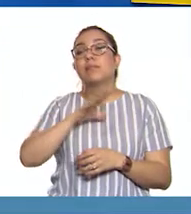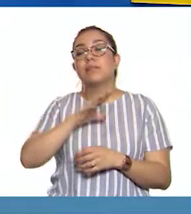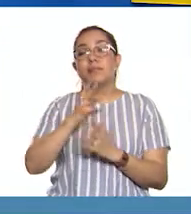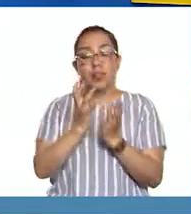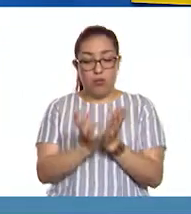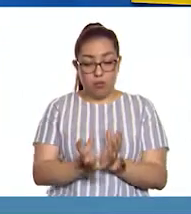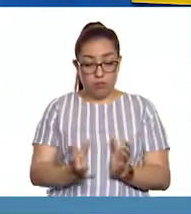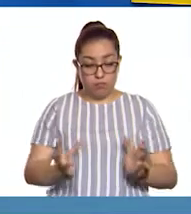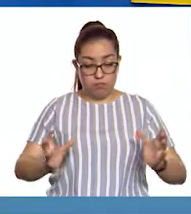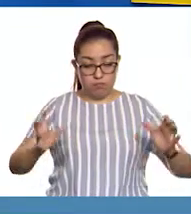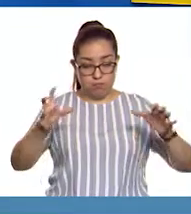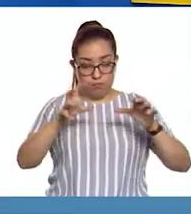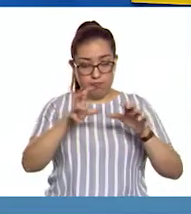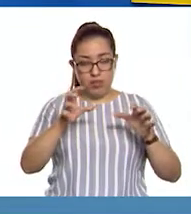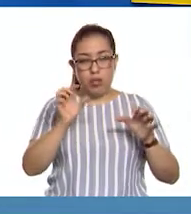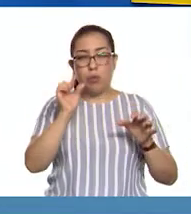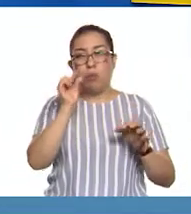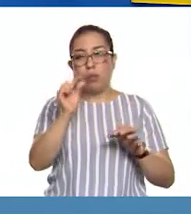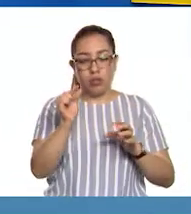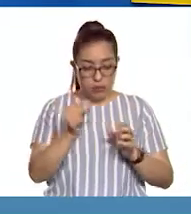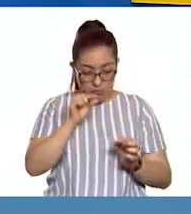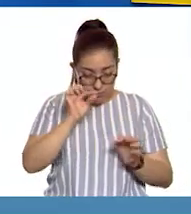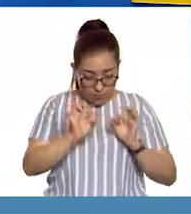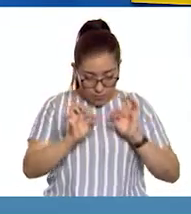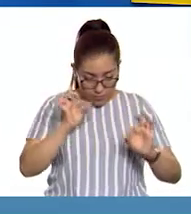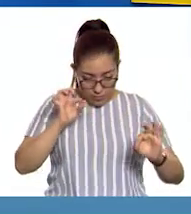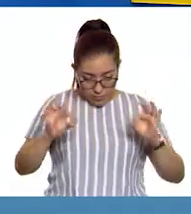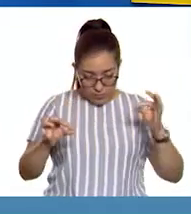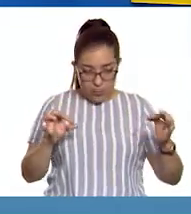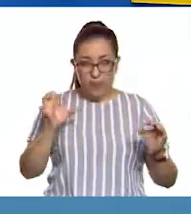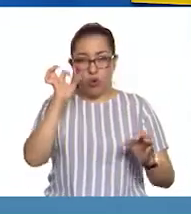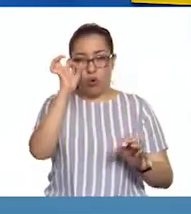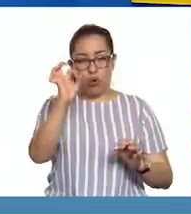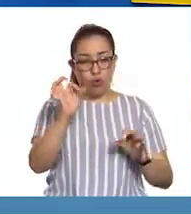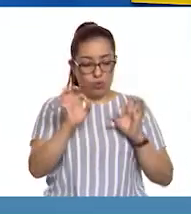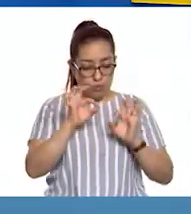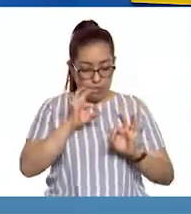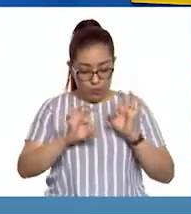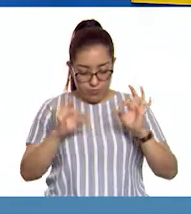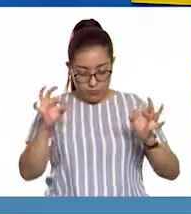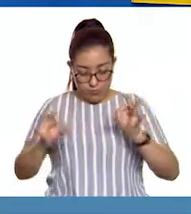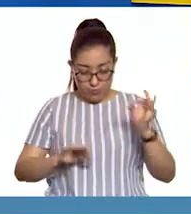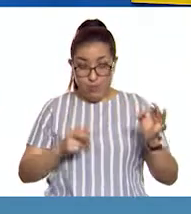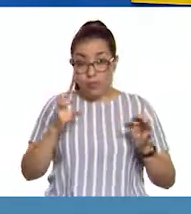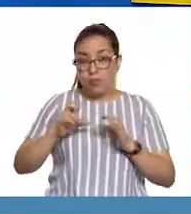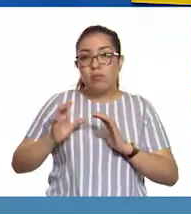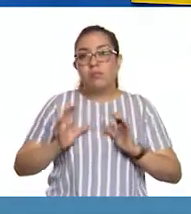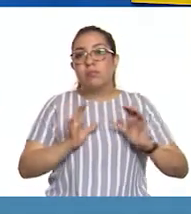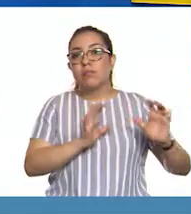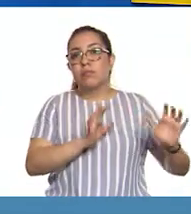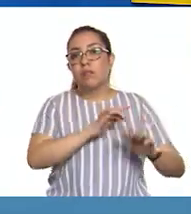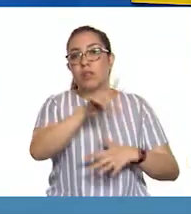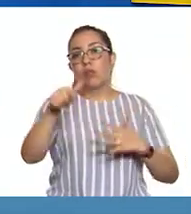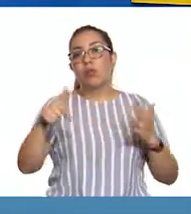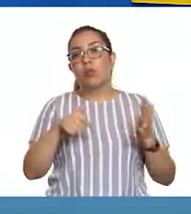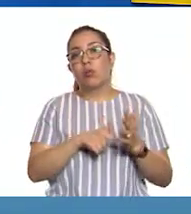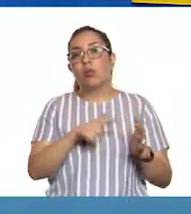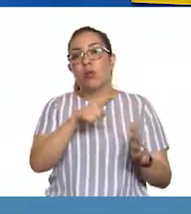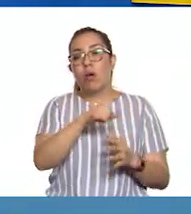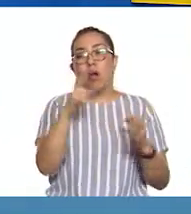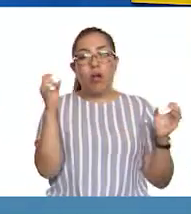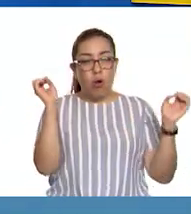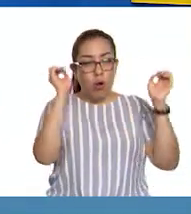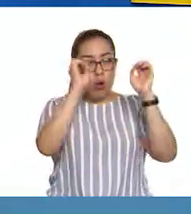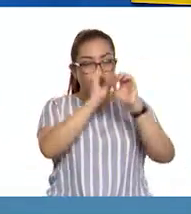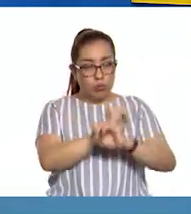diminutos orificios en su superficie, que se conservará en un lugar en penumbra, fresco y